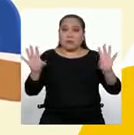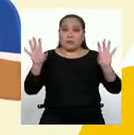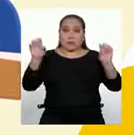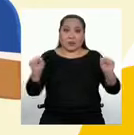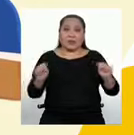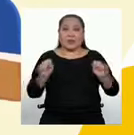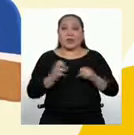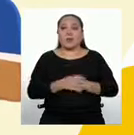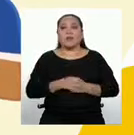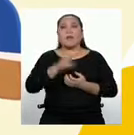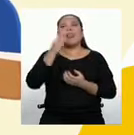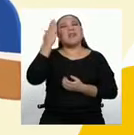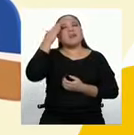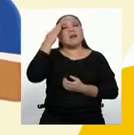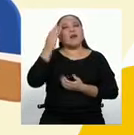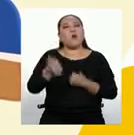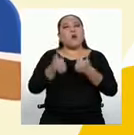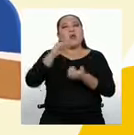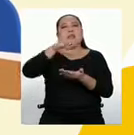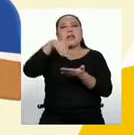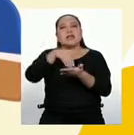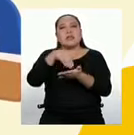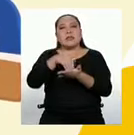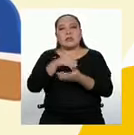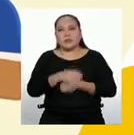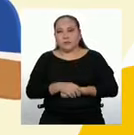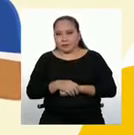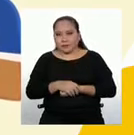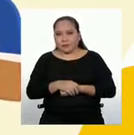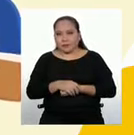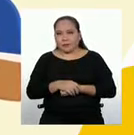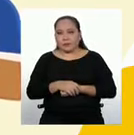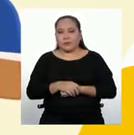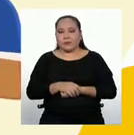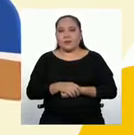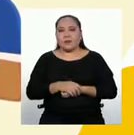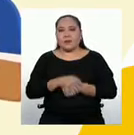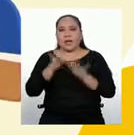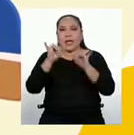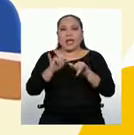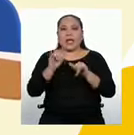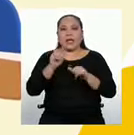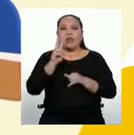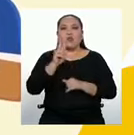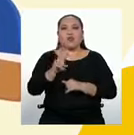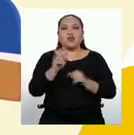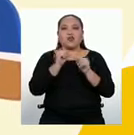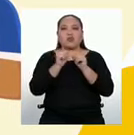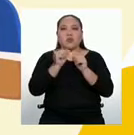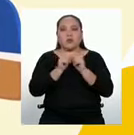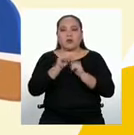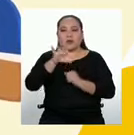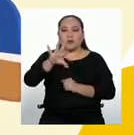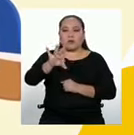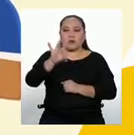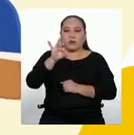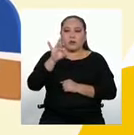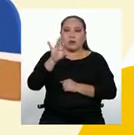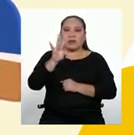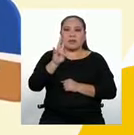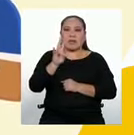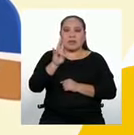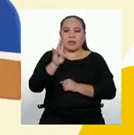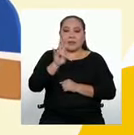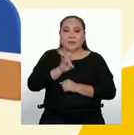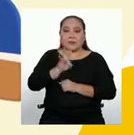quedan al centro. Y aquí en el centro han quedado dos números. Si tomamos el 7, a un lado